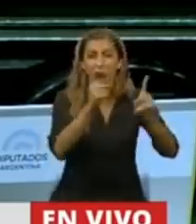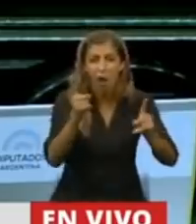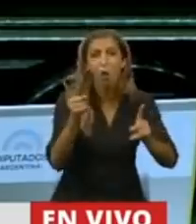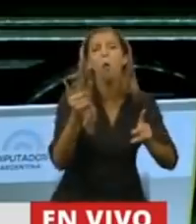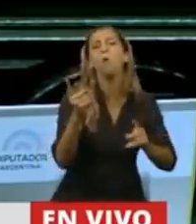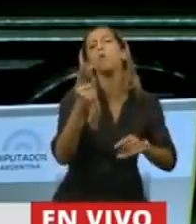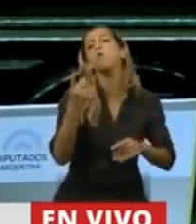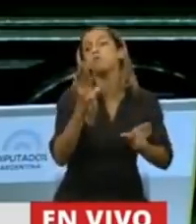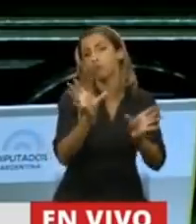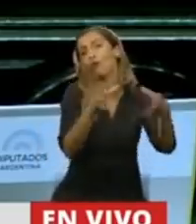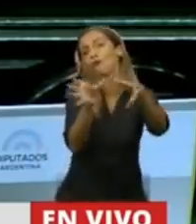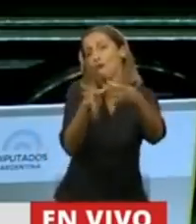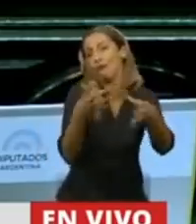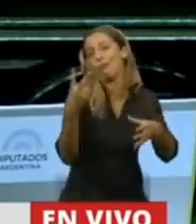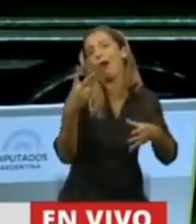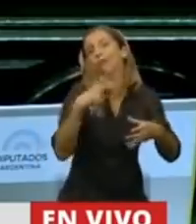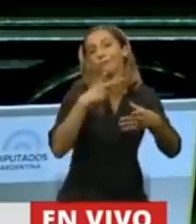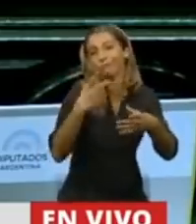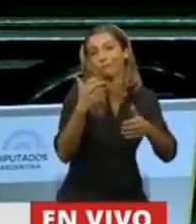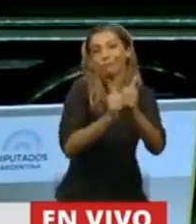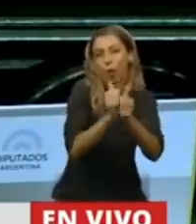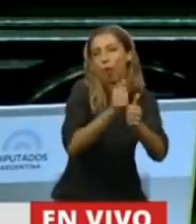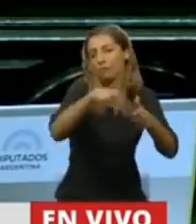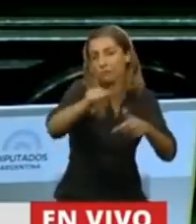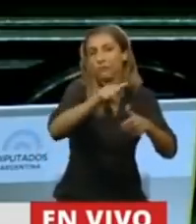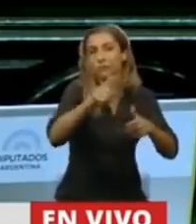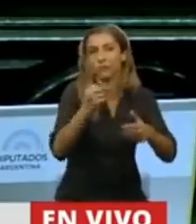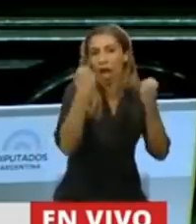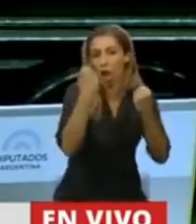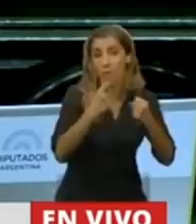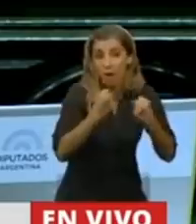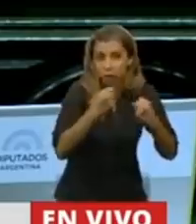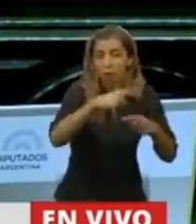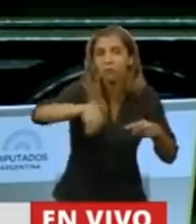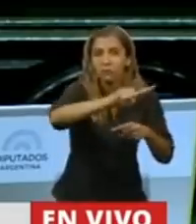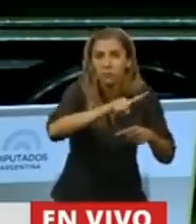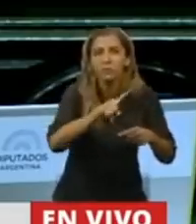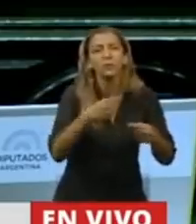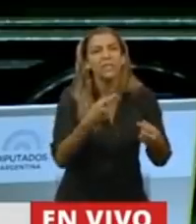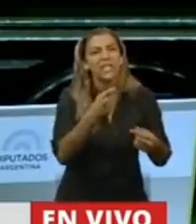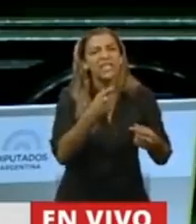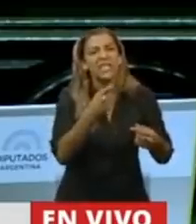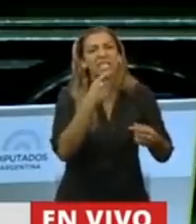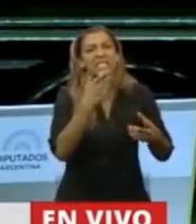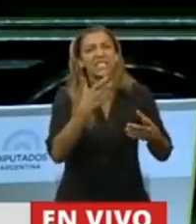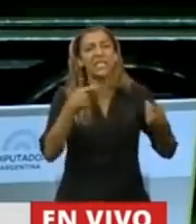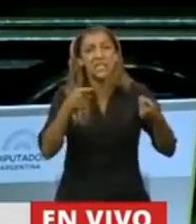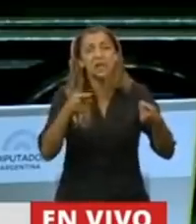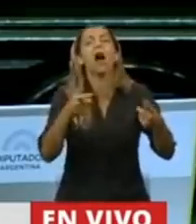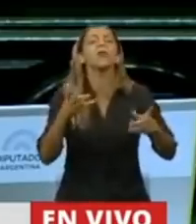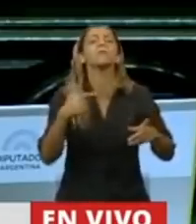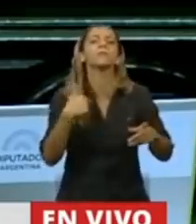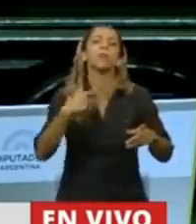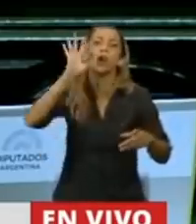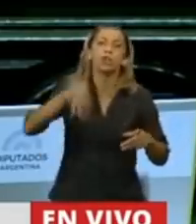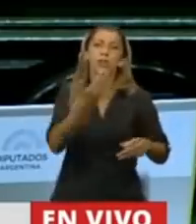sectores económicos para abrir a lo que dé lugar sin tener a la gente en el medio que sepa que cuenta con nosotros para aguantar esa presión y